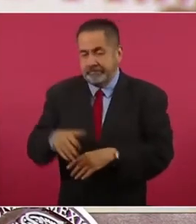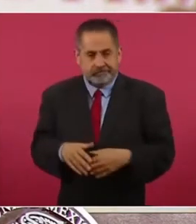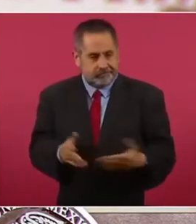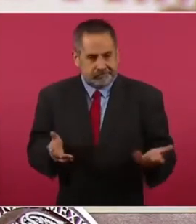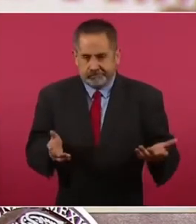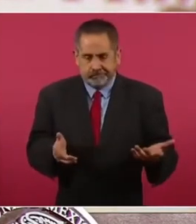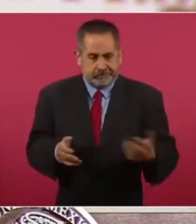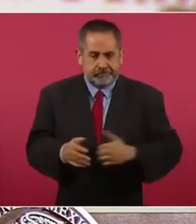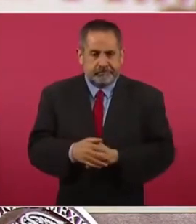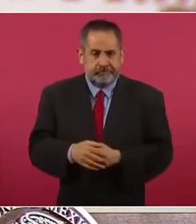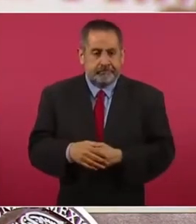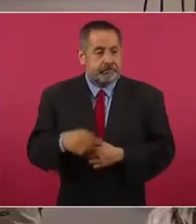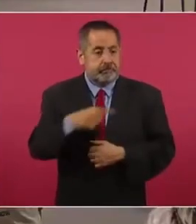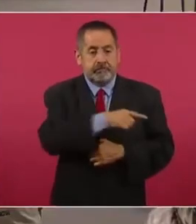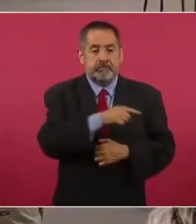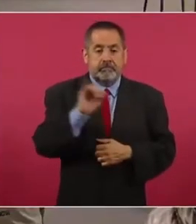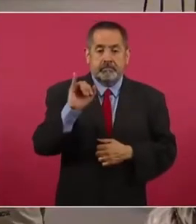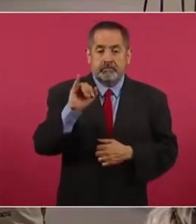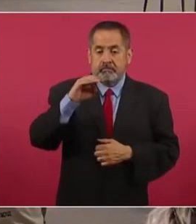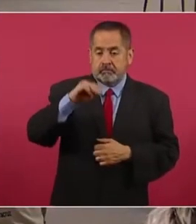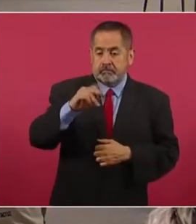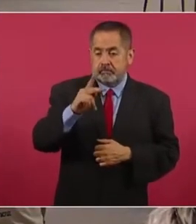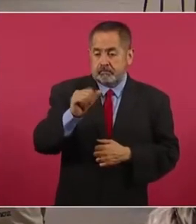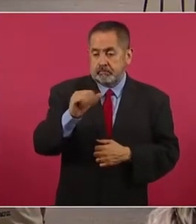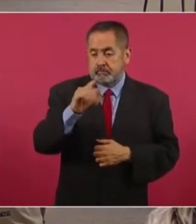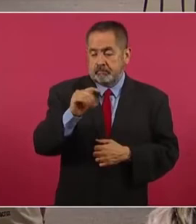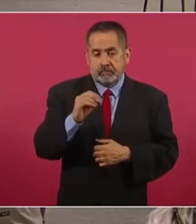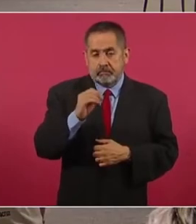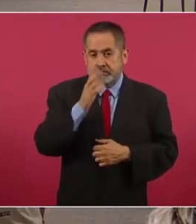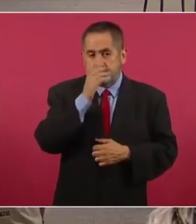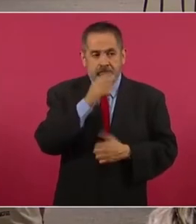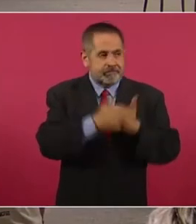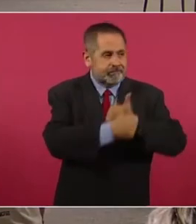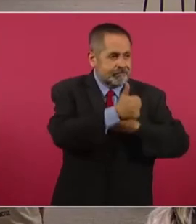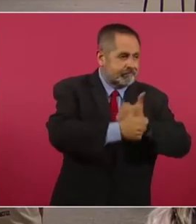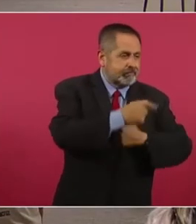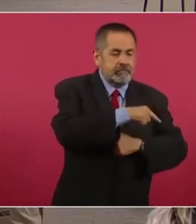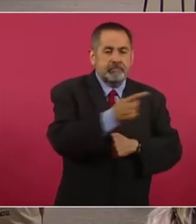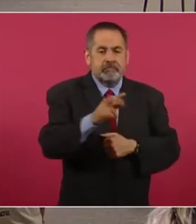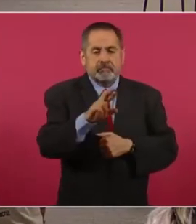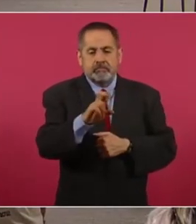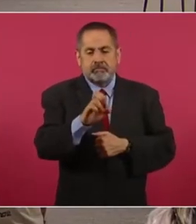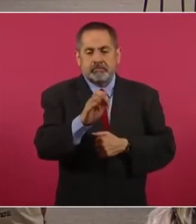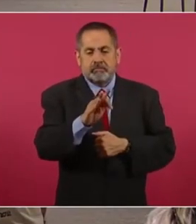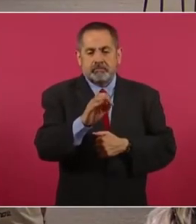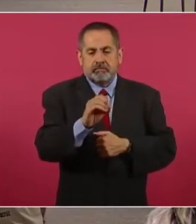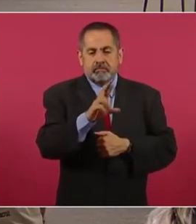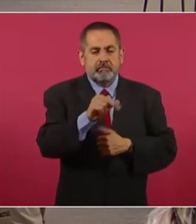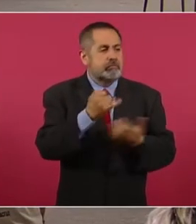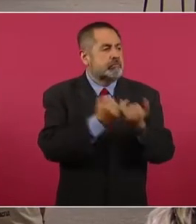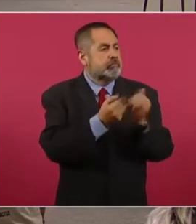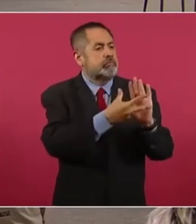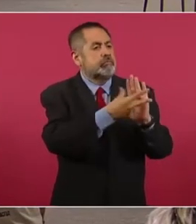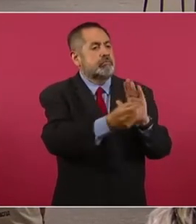Impacto no puede competir con reforma, ahora busca hacerle sombra al deforma.